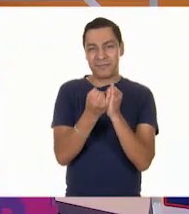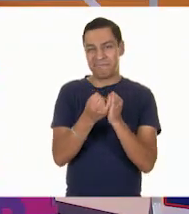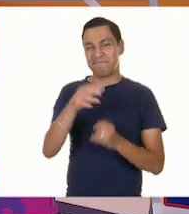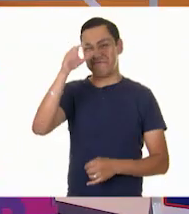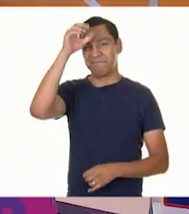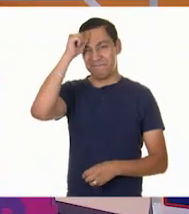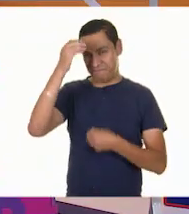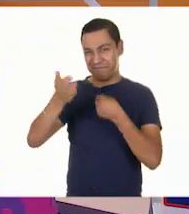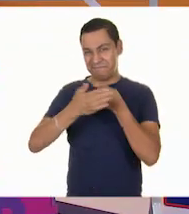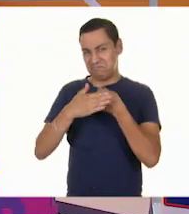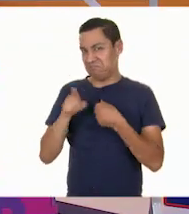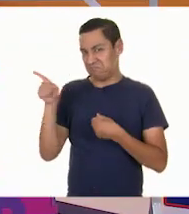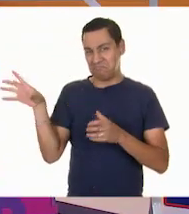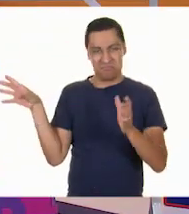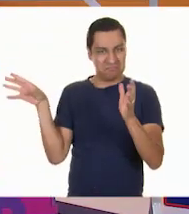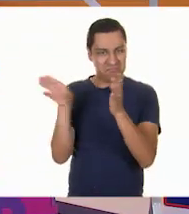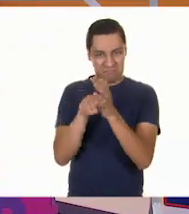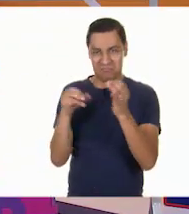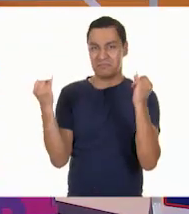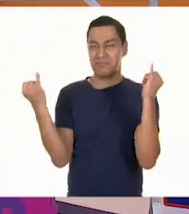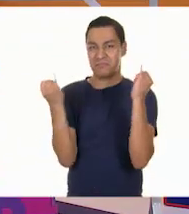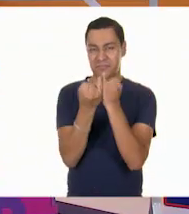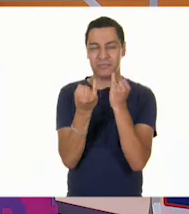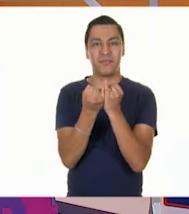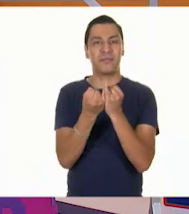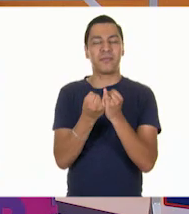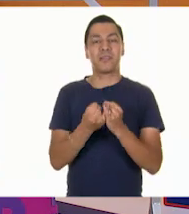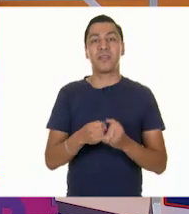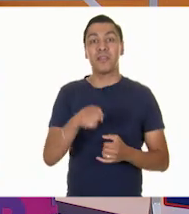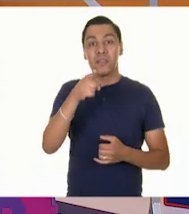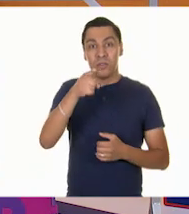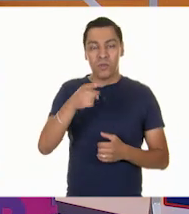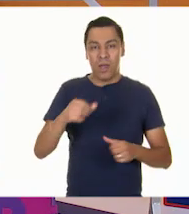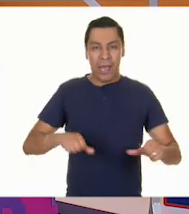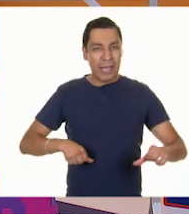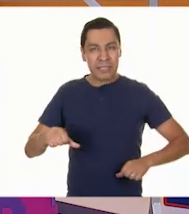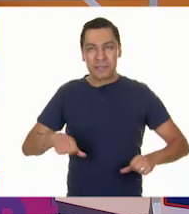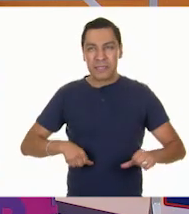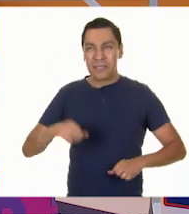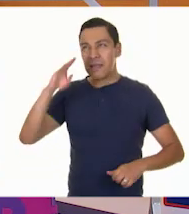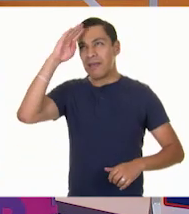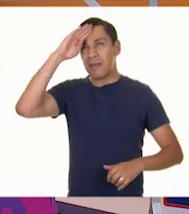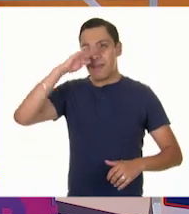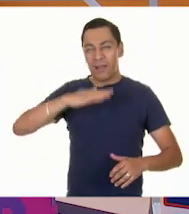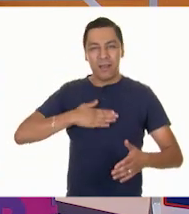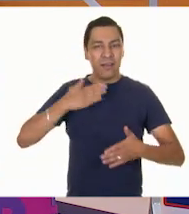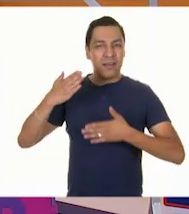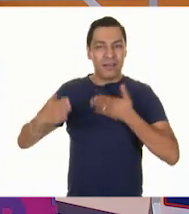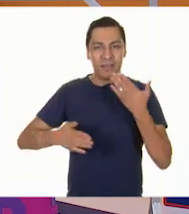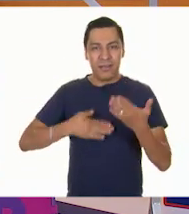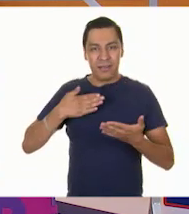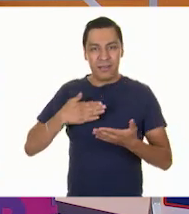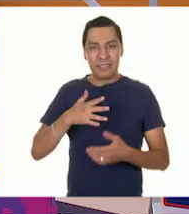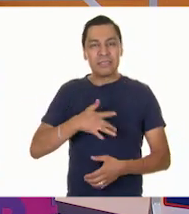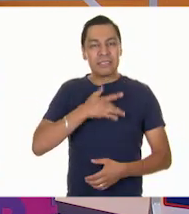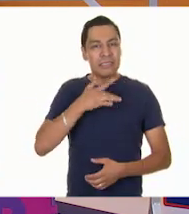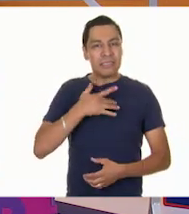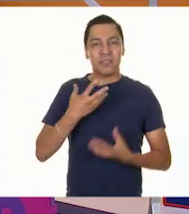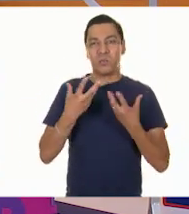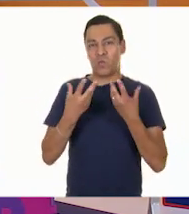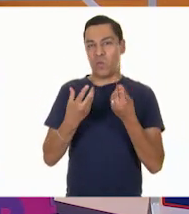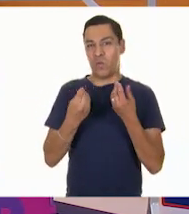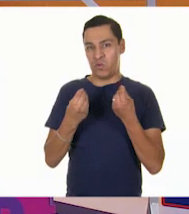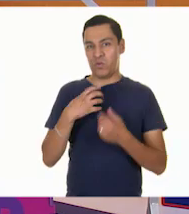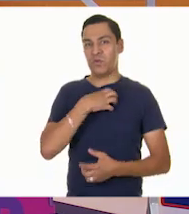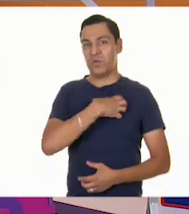El día de hoy, Pepe, aprendimos que una actividad retrativa nos da entretenimiento y diversión. Nos hace sentir muy contentos,